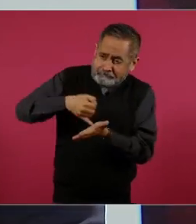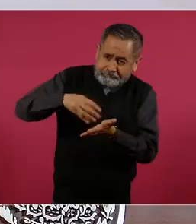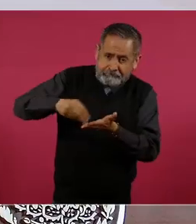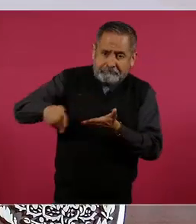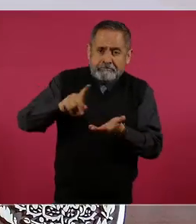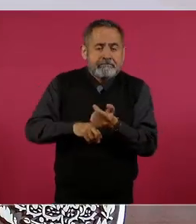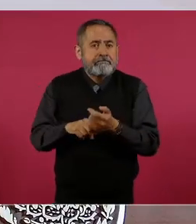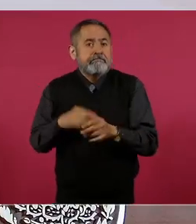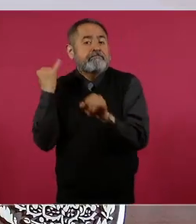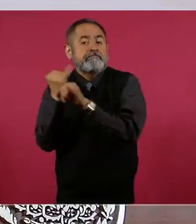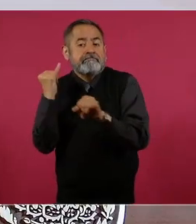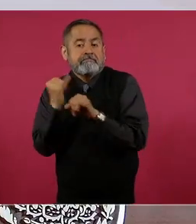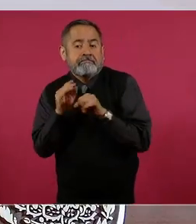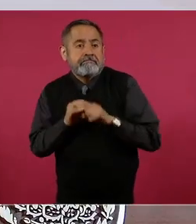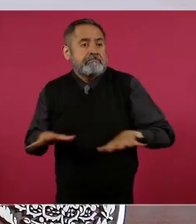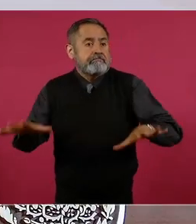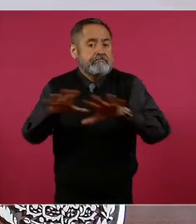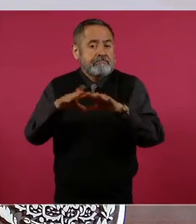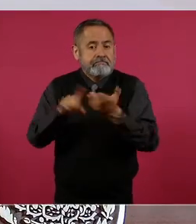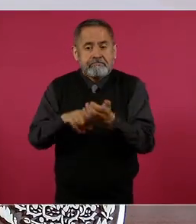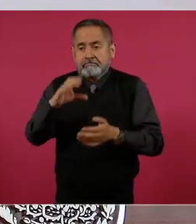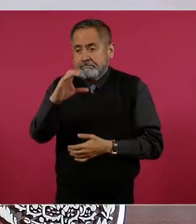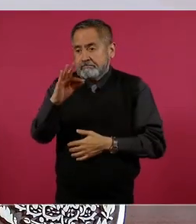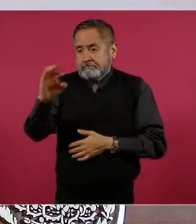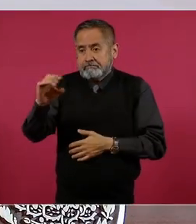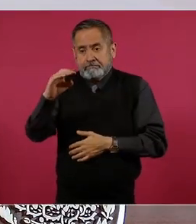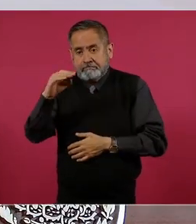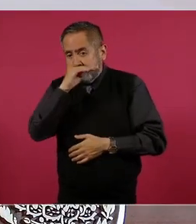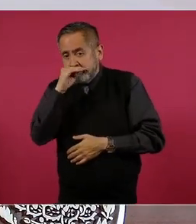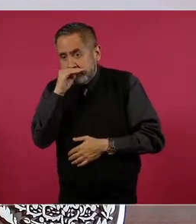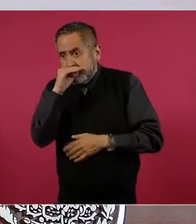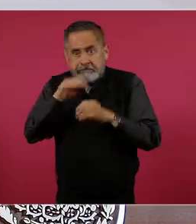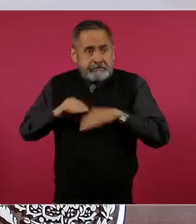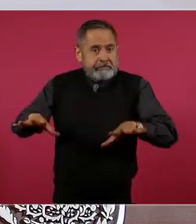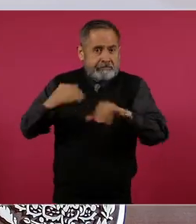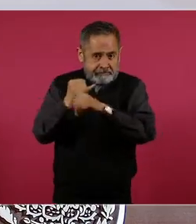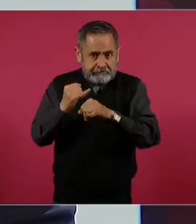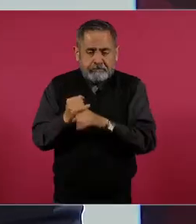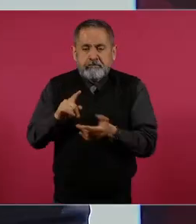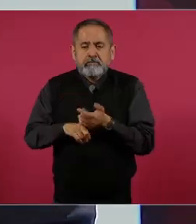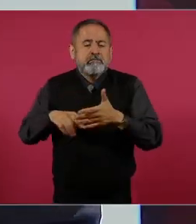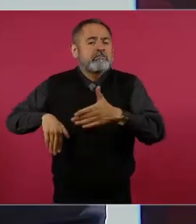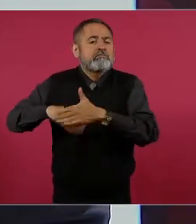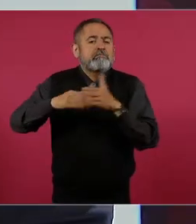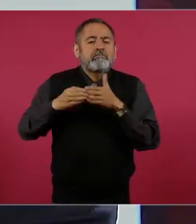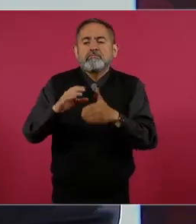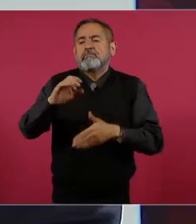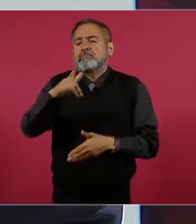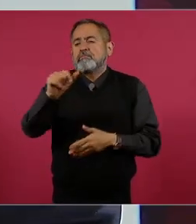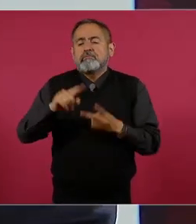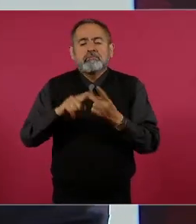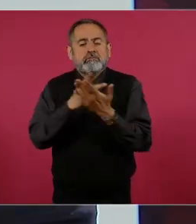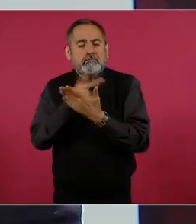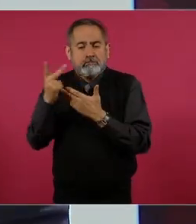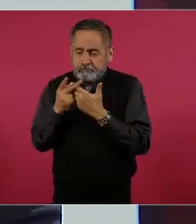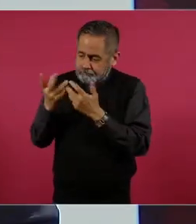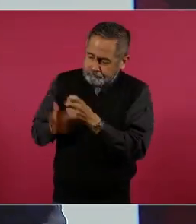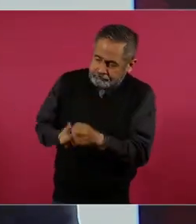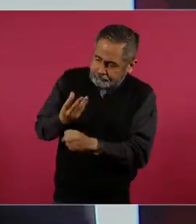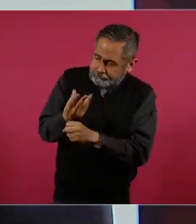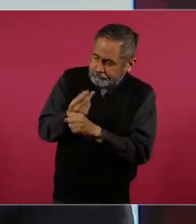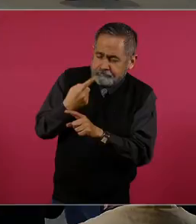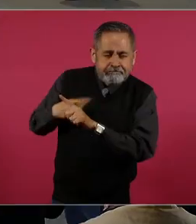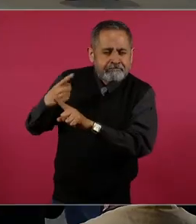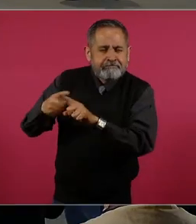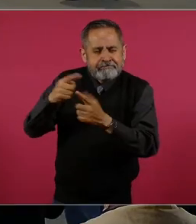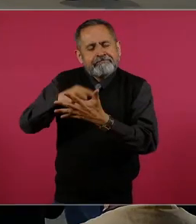derecho de internet para todos los mexicanos con CFE de internet para todos, se desarrolló el puerto de Boca de Chila y se llevó a cabo el programa de reconstrucción, entre